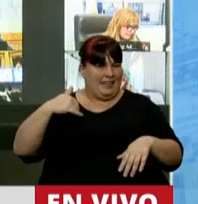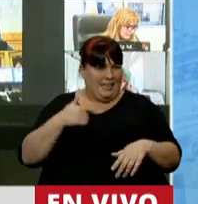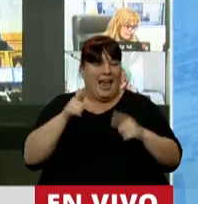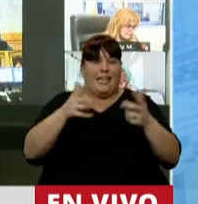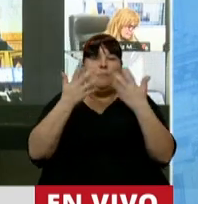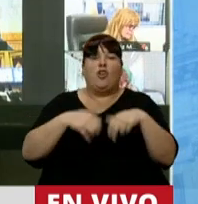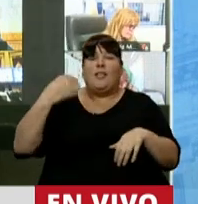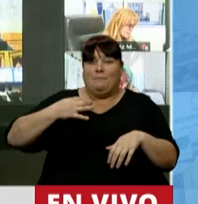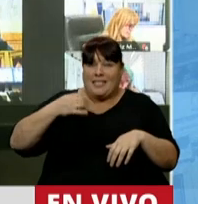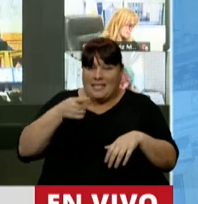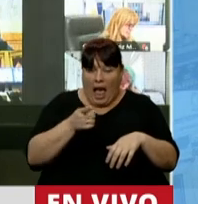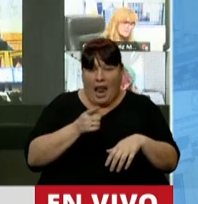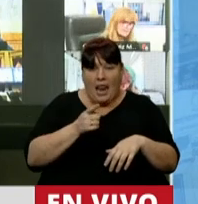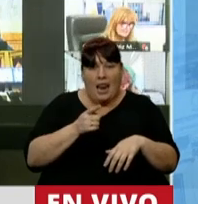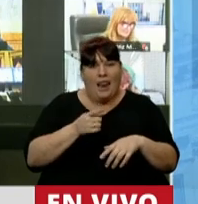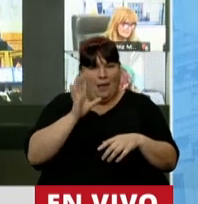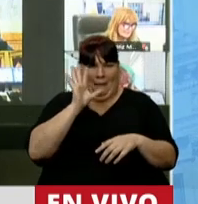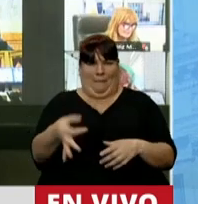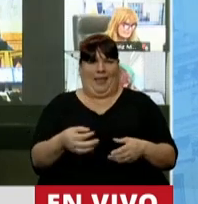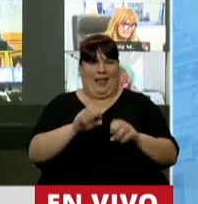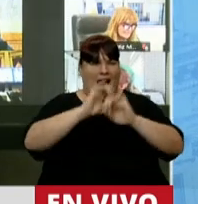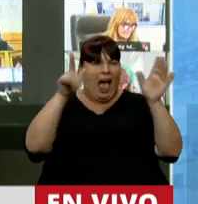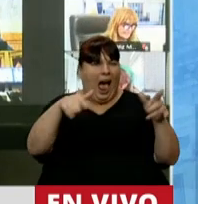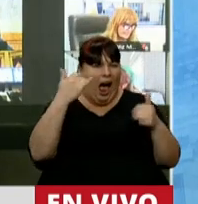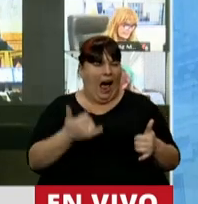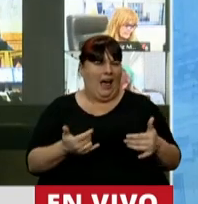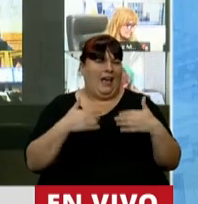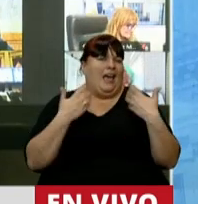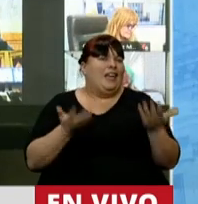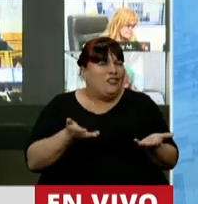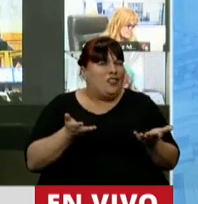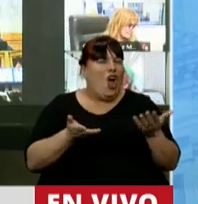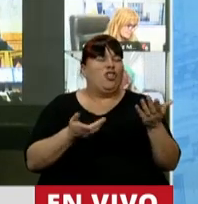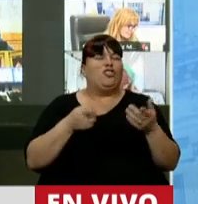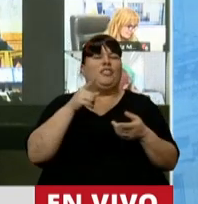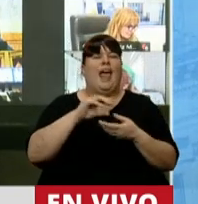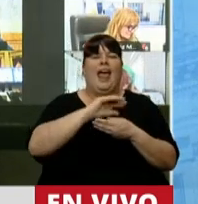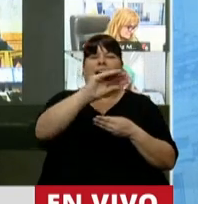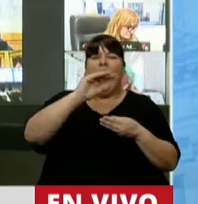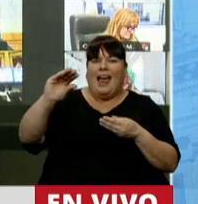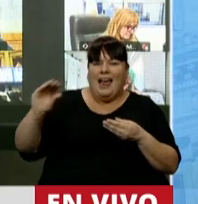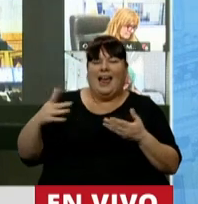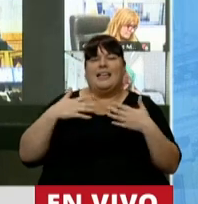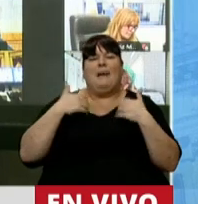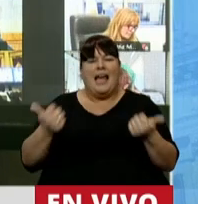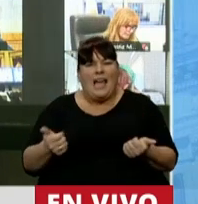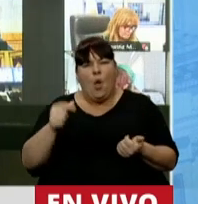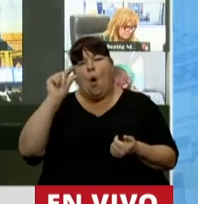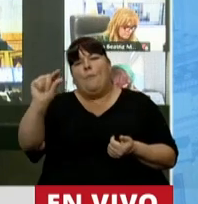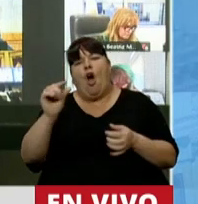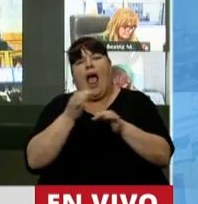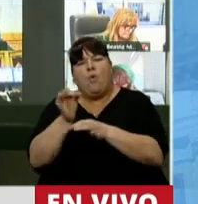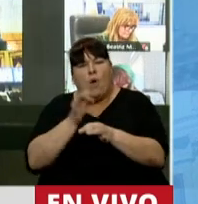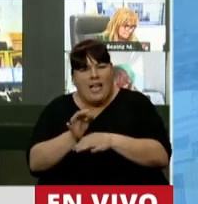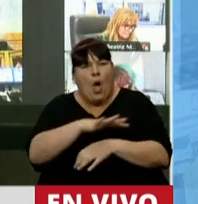de un fondo especial lo cristaliza. Entonces, las asignaciones, salud, poquito de